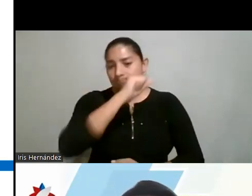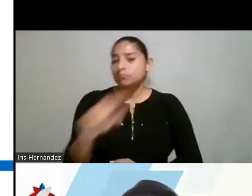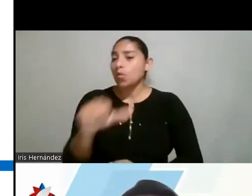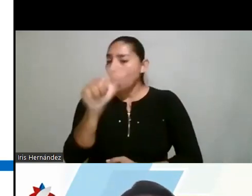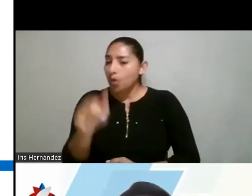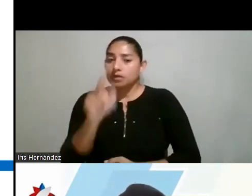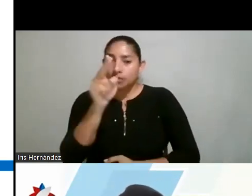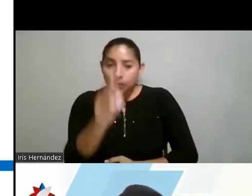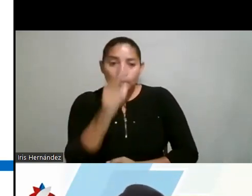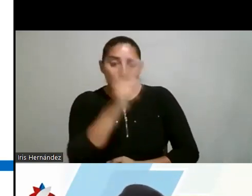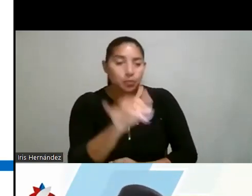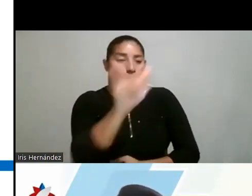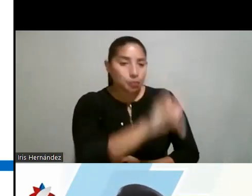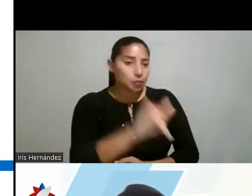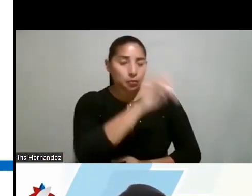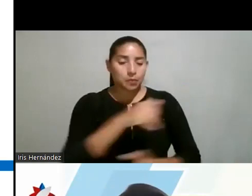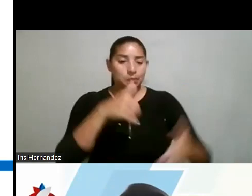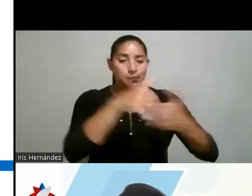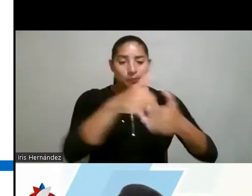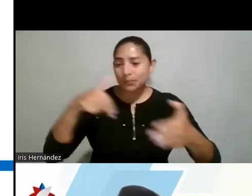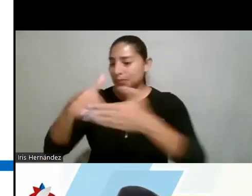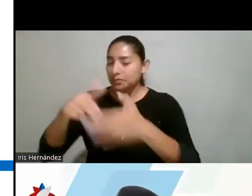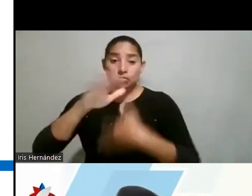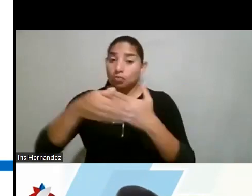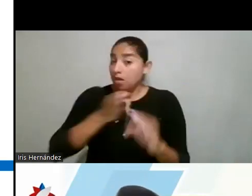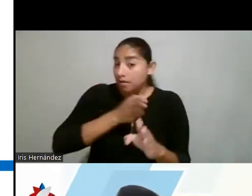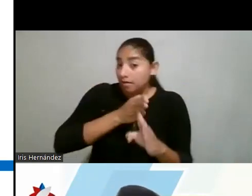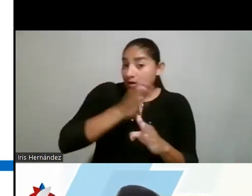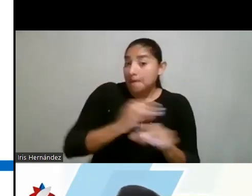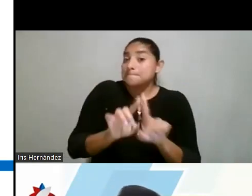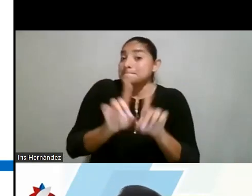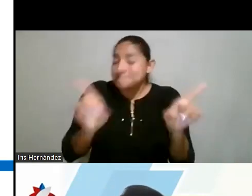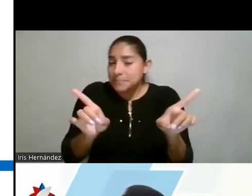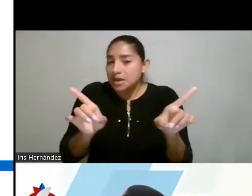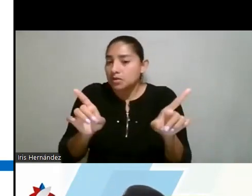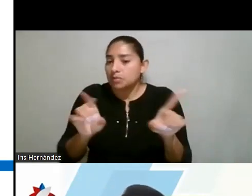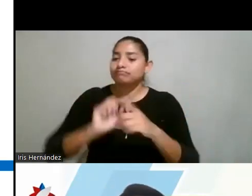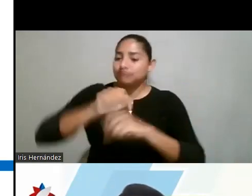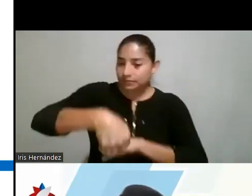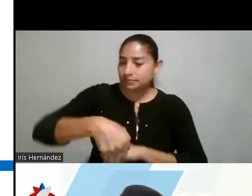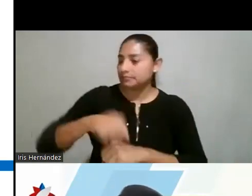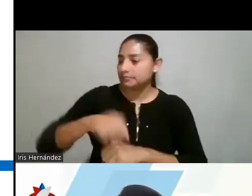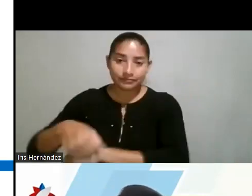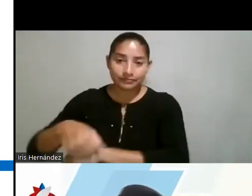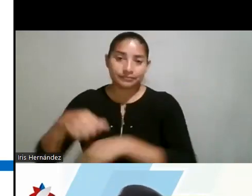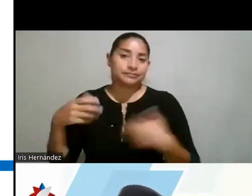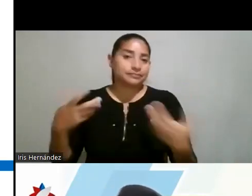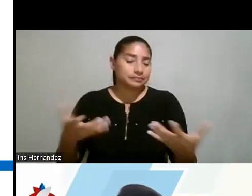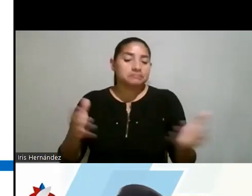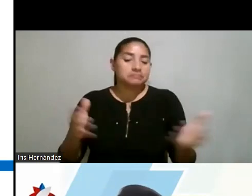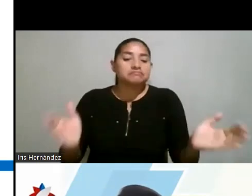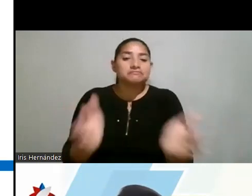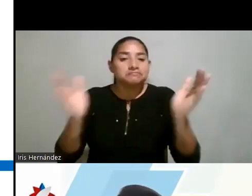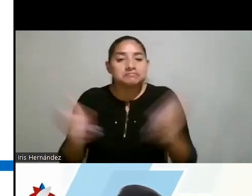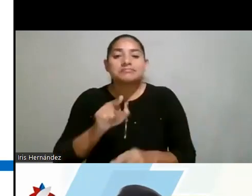en todo esto puede haber obstáculos como en toda carrera, pero que pueden ser vencidos. y fomentar